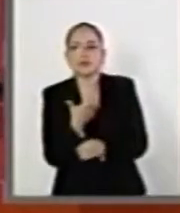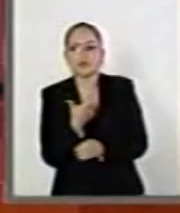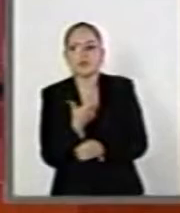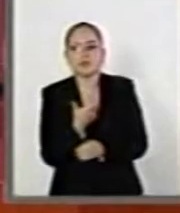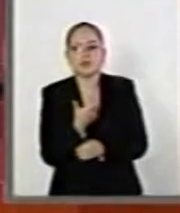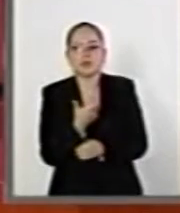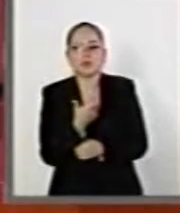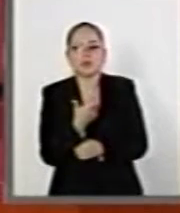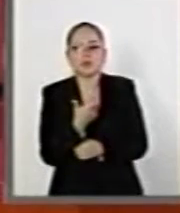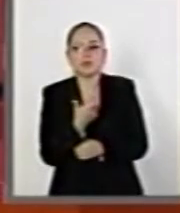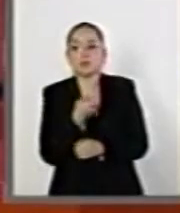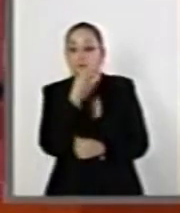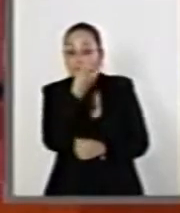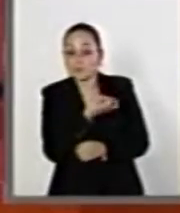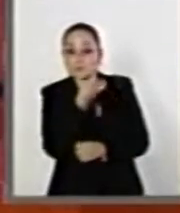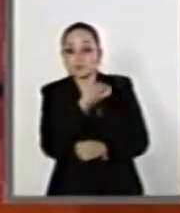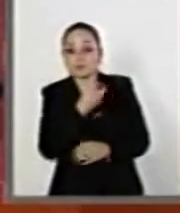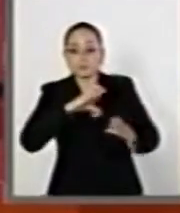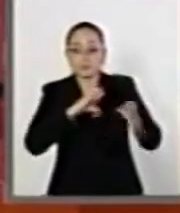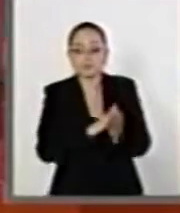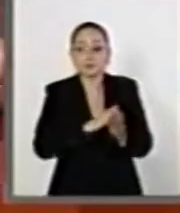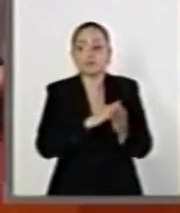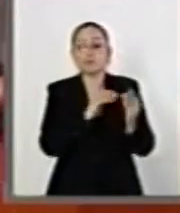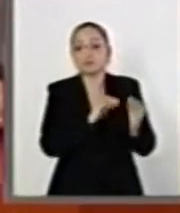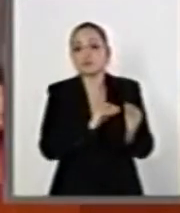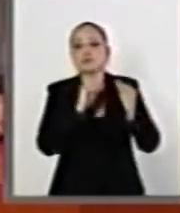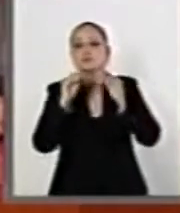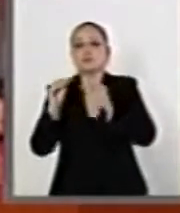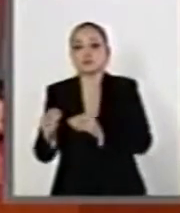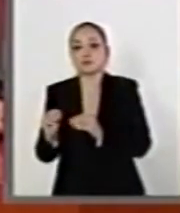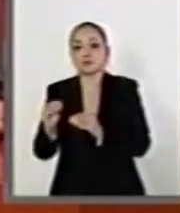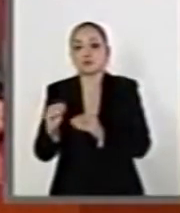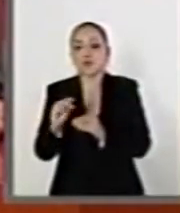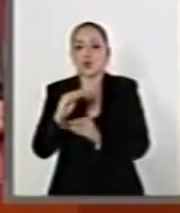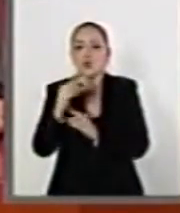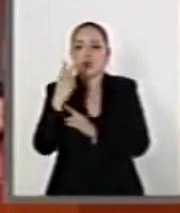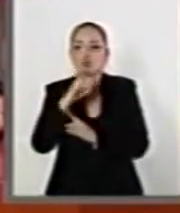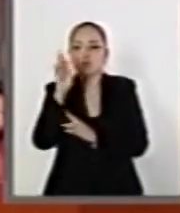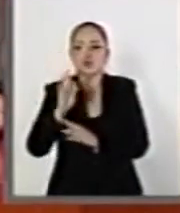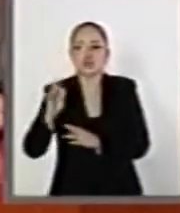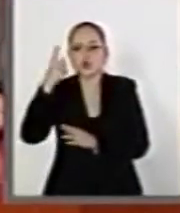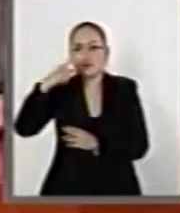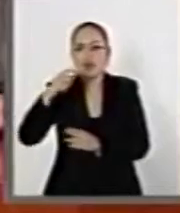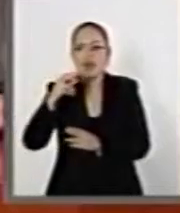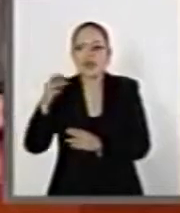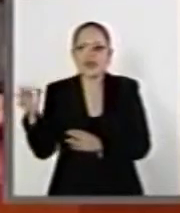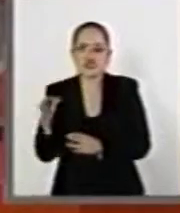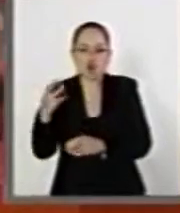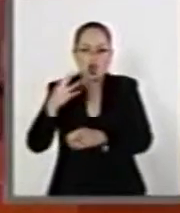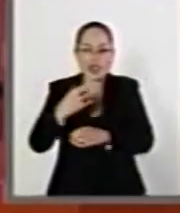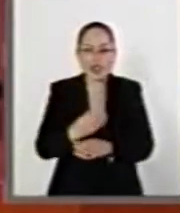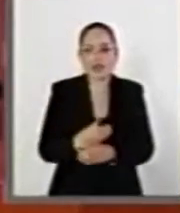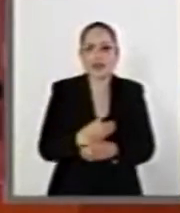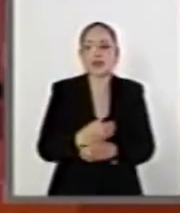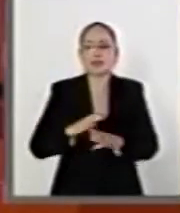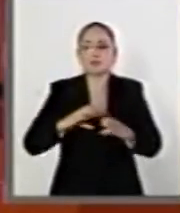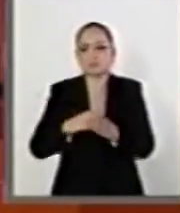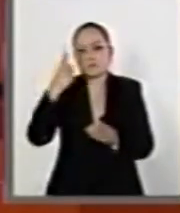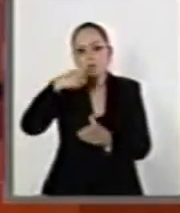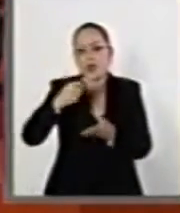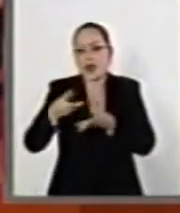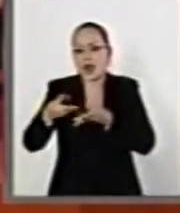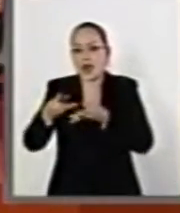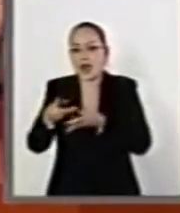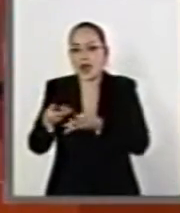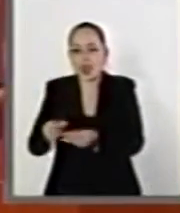que fueron transferidos en un 92% a la Tesorería de la Federación para financiar el